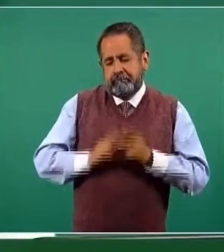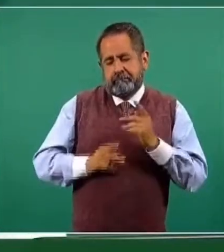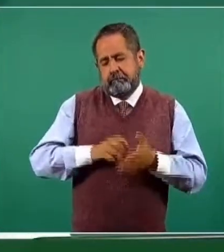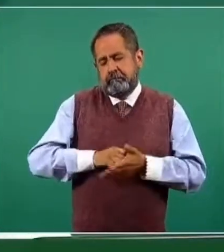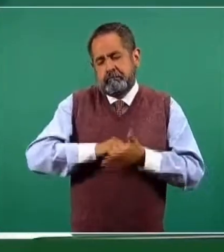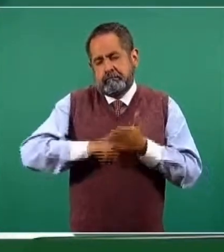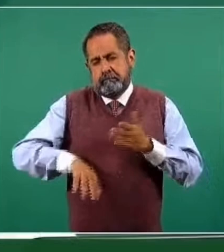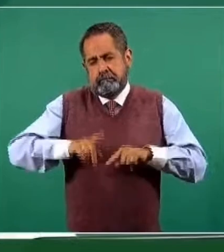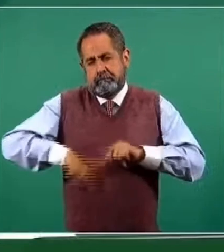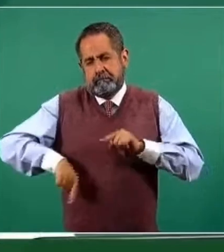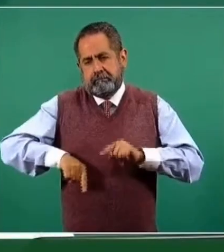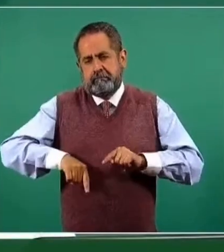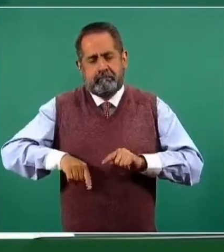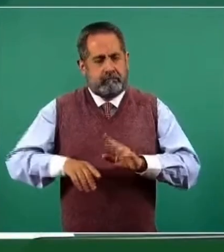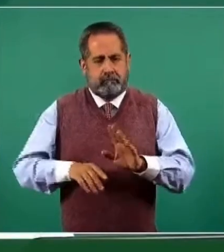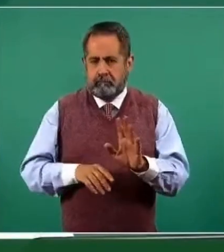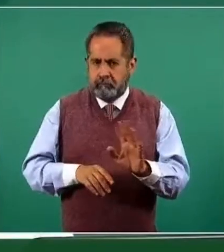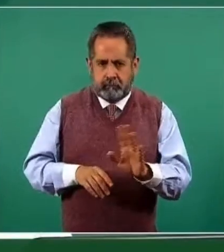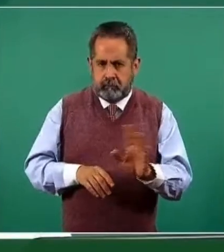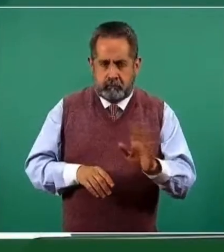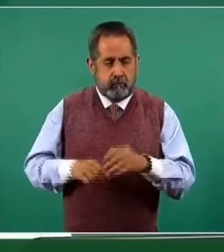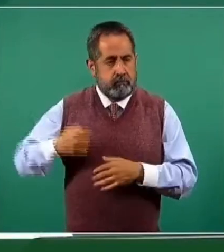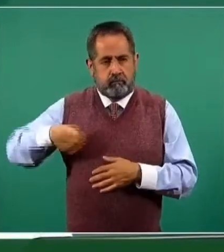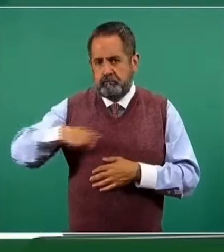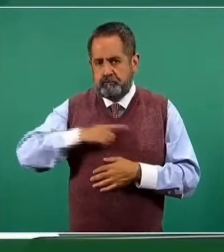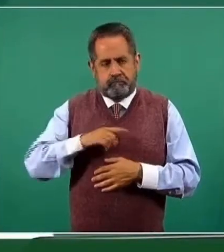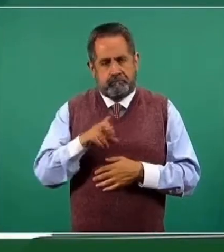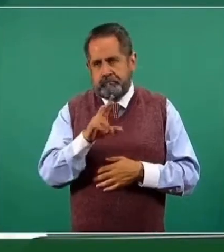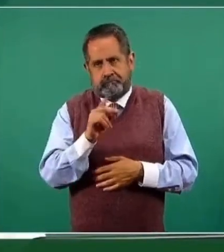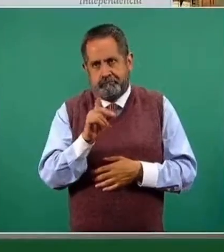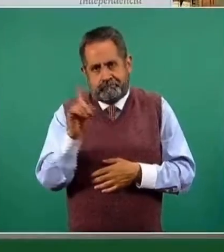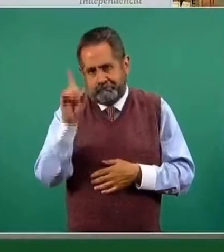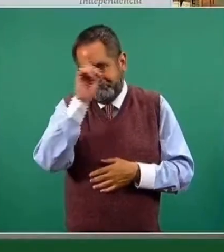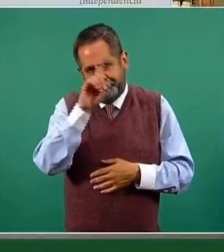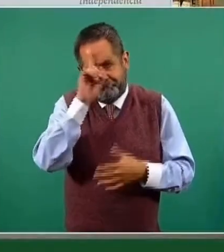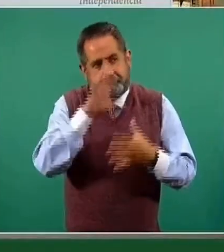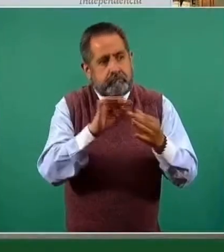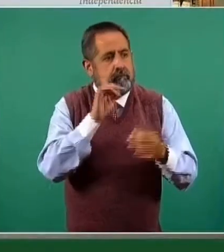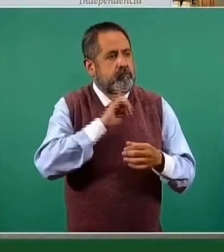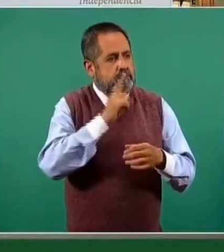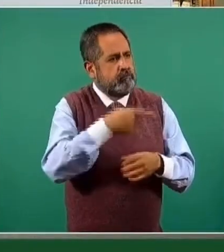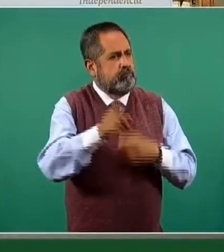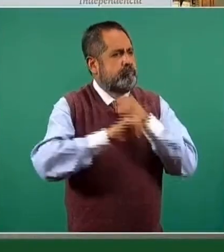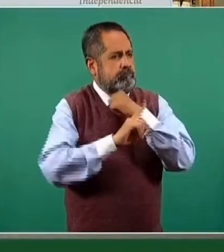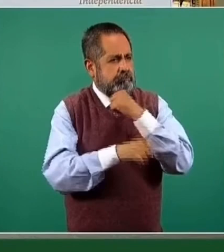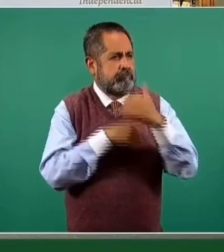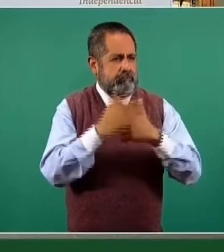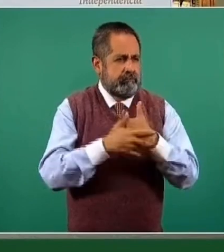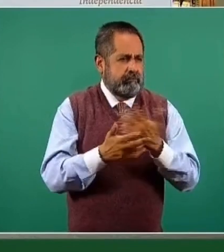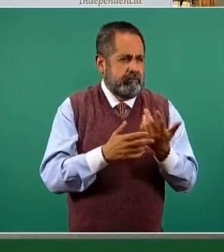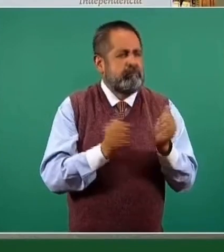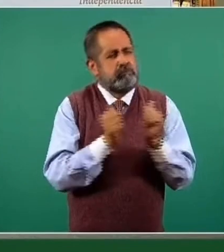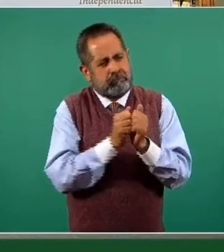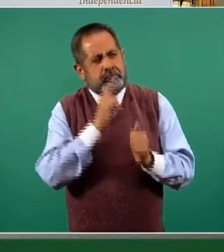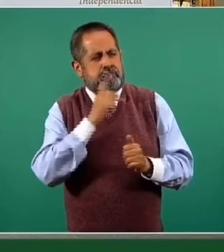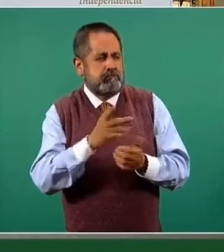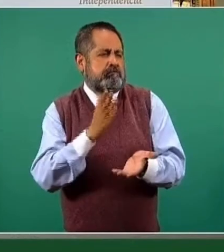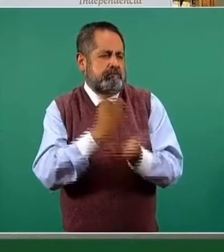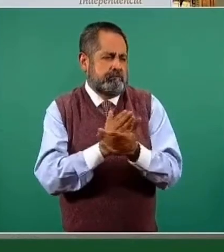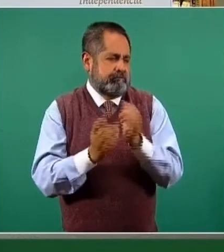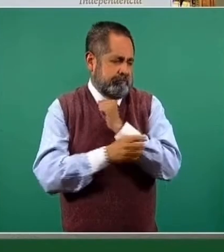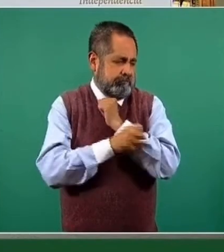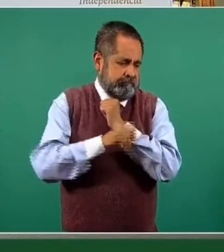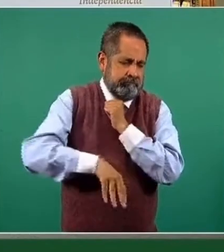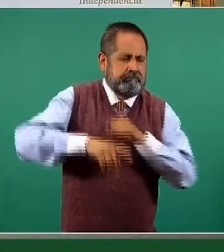si así fuera, no habríamos recomendado que se vacunen las mujeres embarazadas. Después de varias